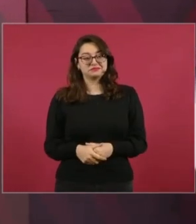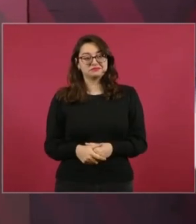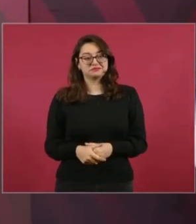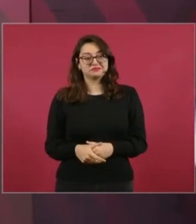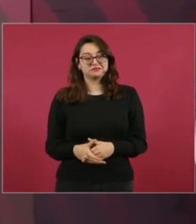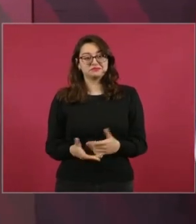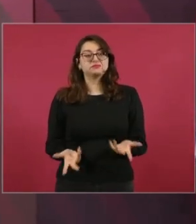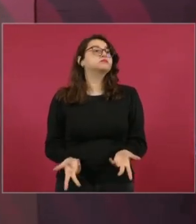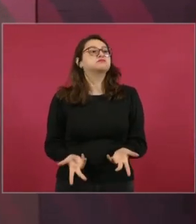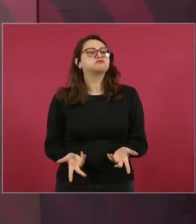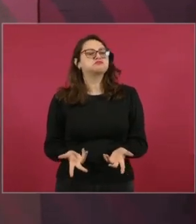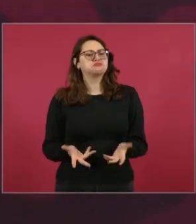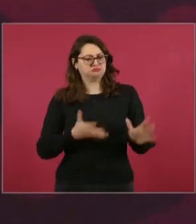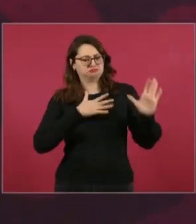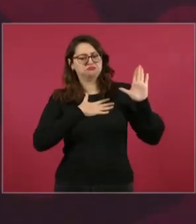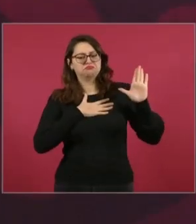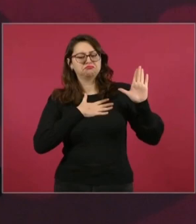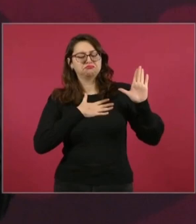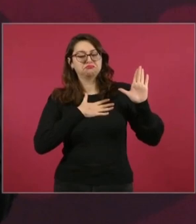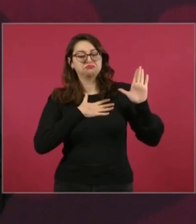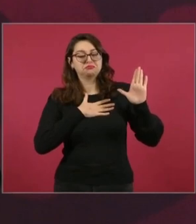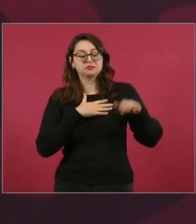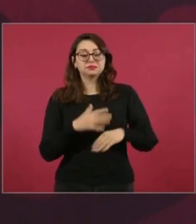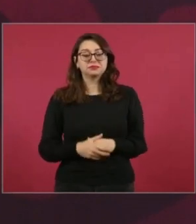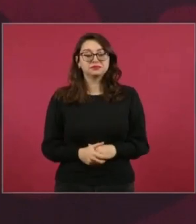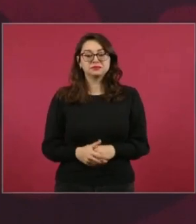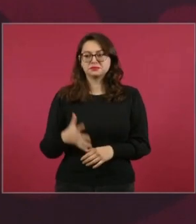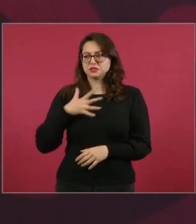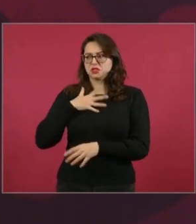y lo que yo tengo y mi familia